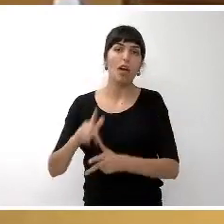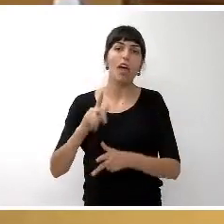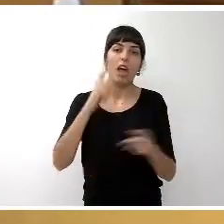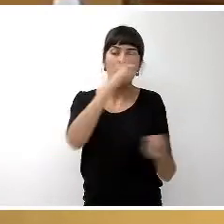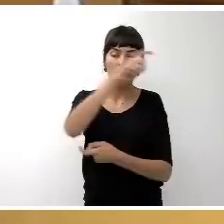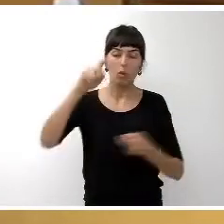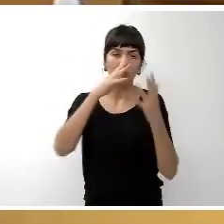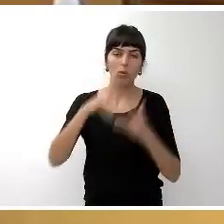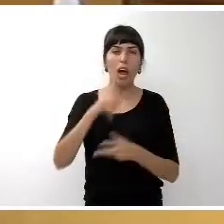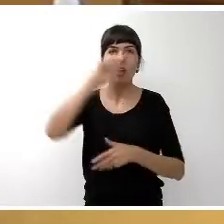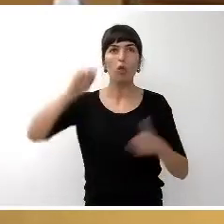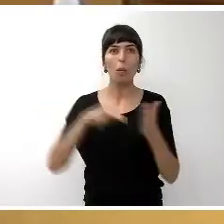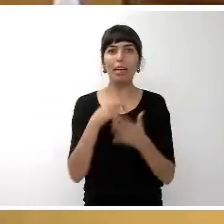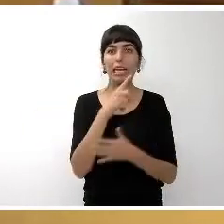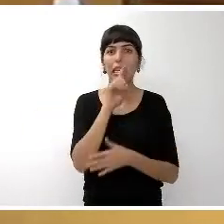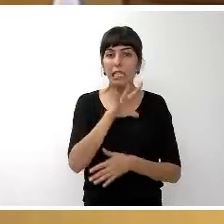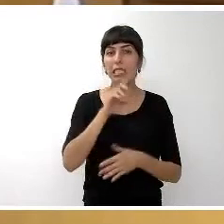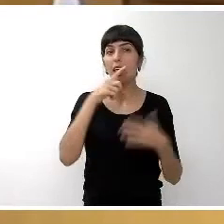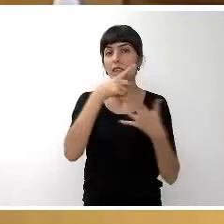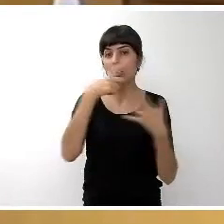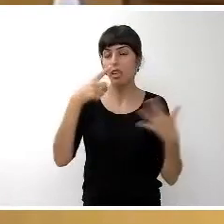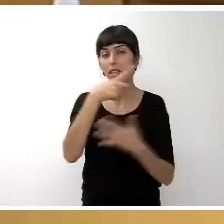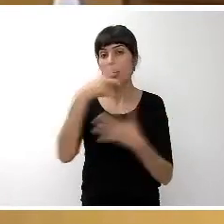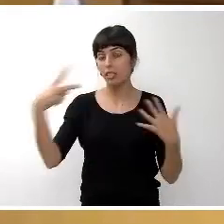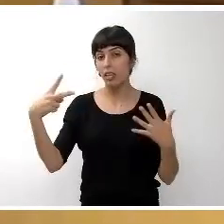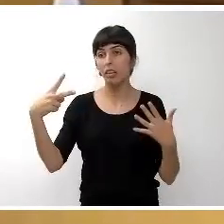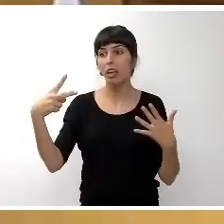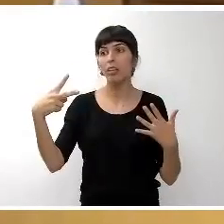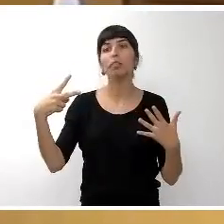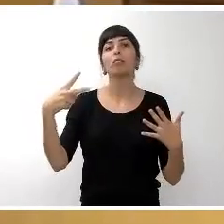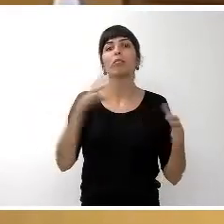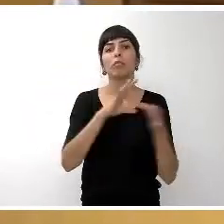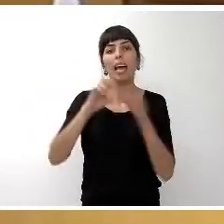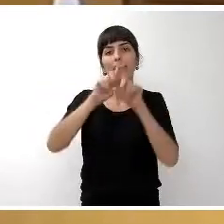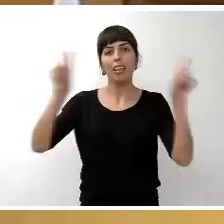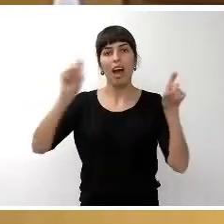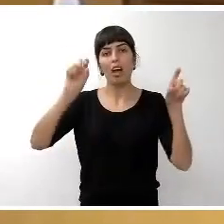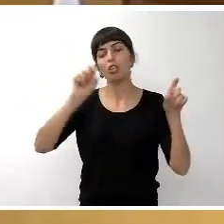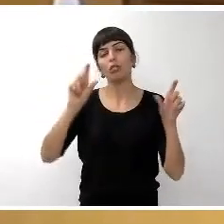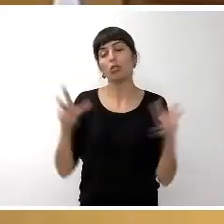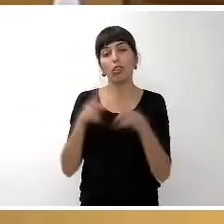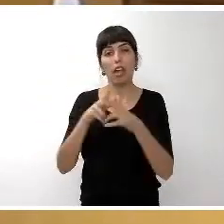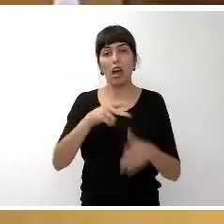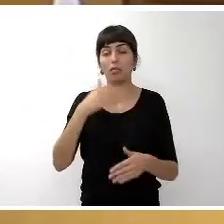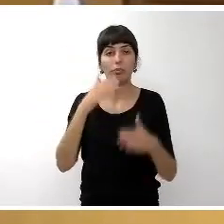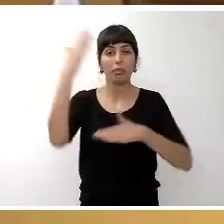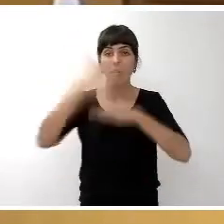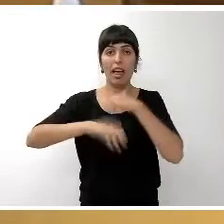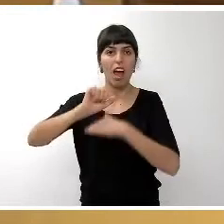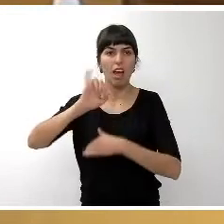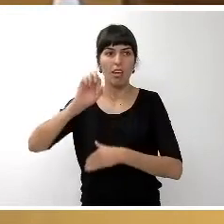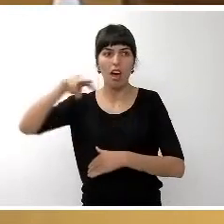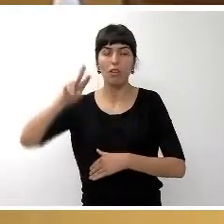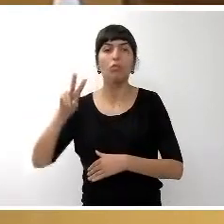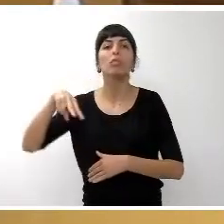ejercicios 2015-16-17 a la entidad Ernest & Young, Sociedad Limitada, y lectura y aprobación del acta de la presente